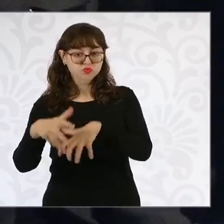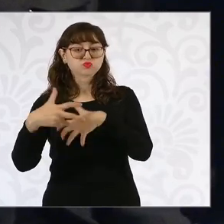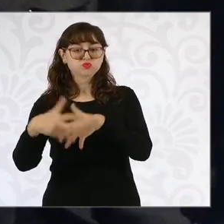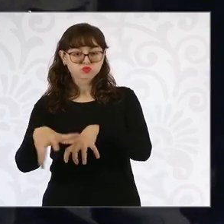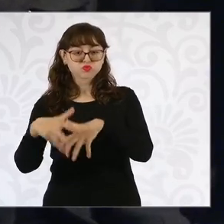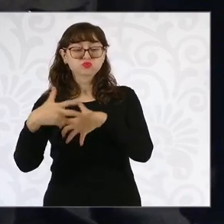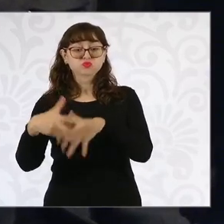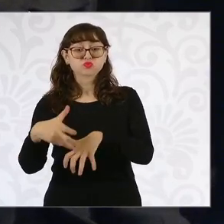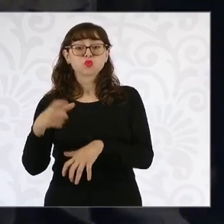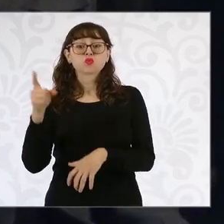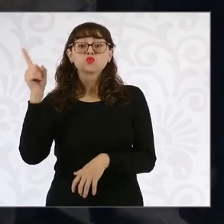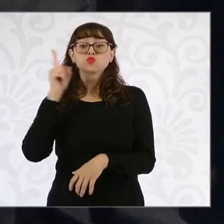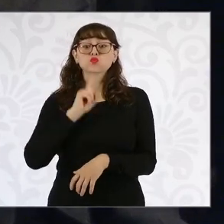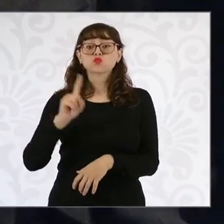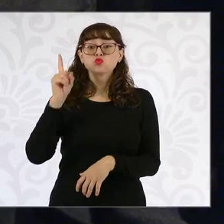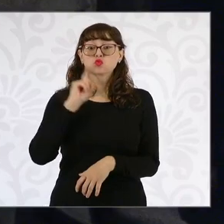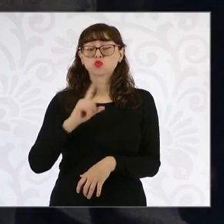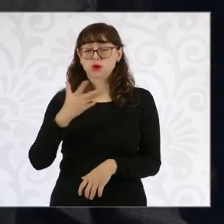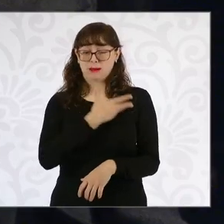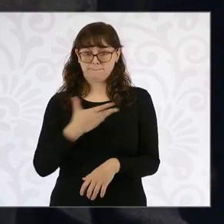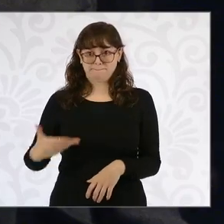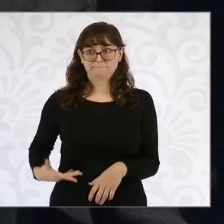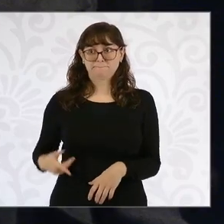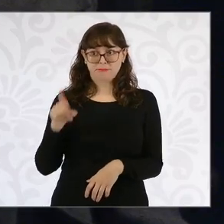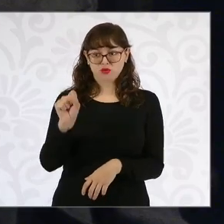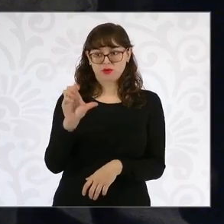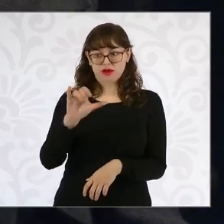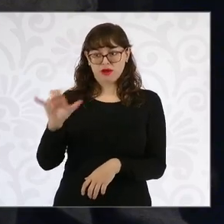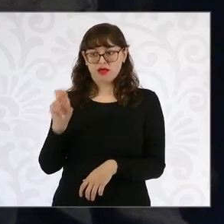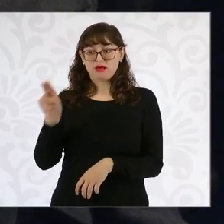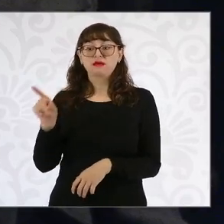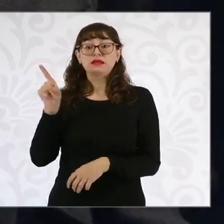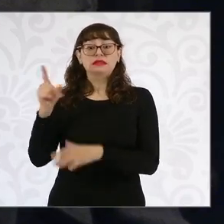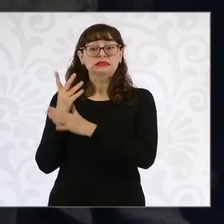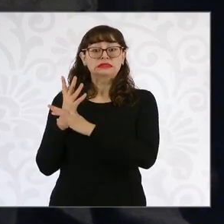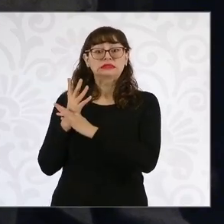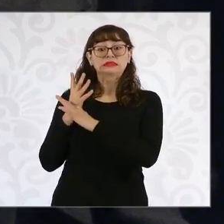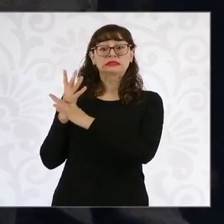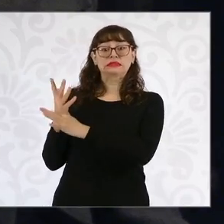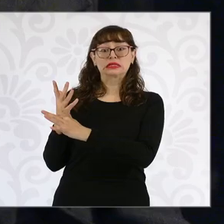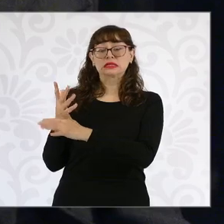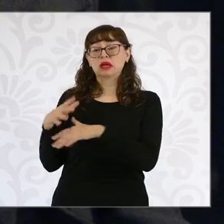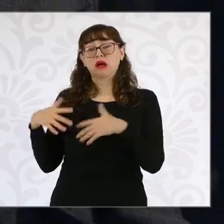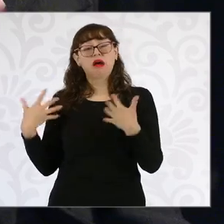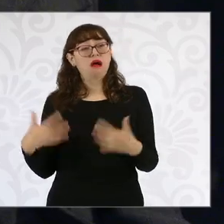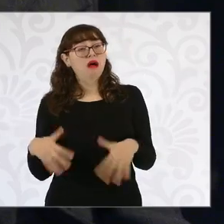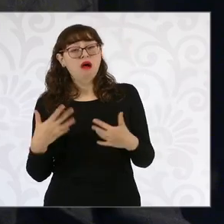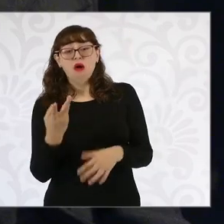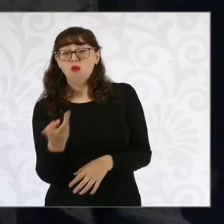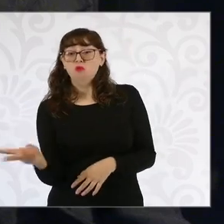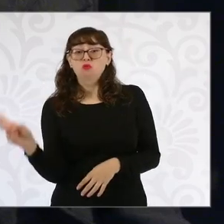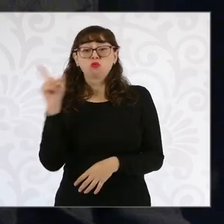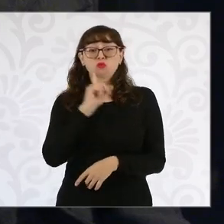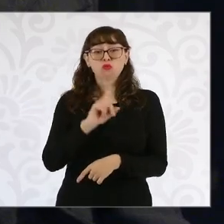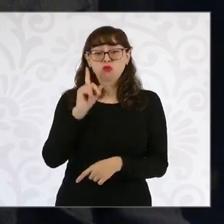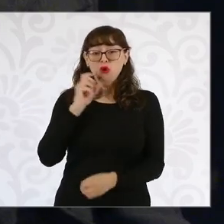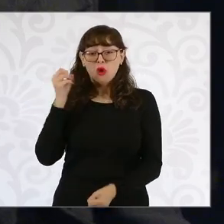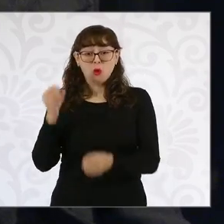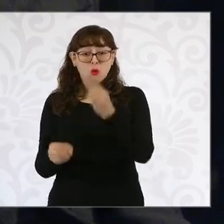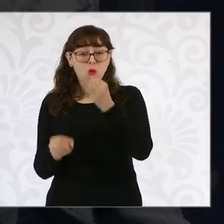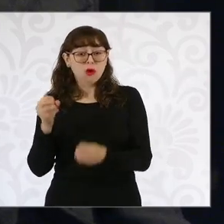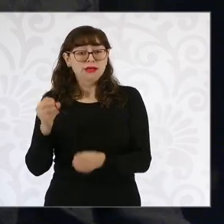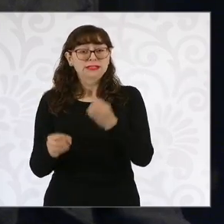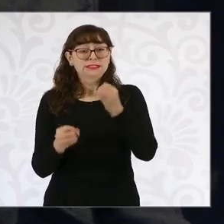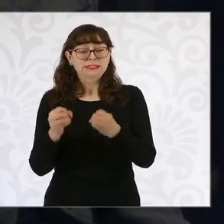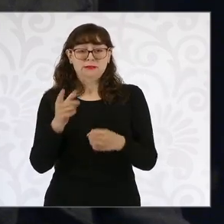Norma Piña, alegó que hubo ataque en contra de las juezas que las encapsularon y que fue